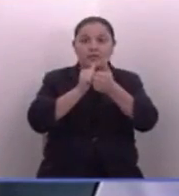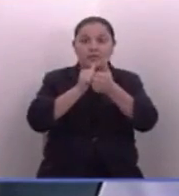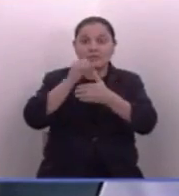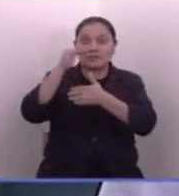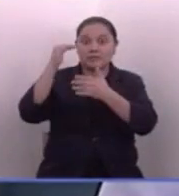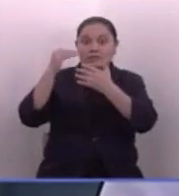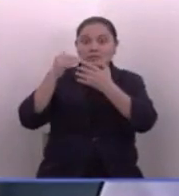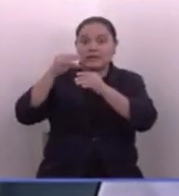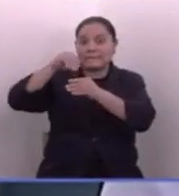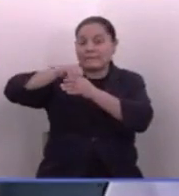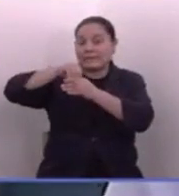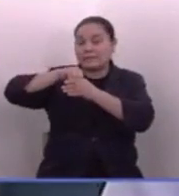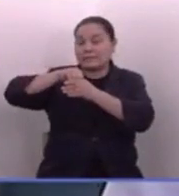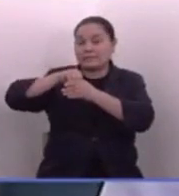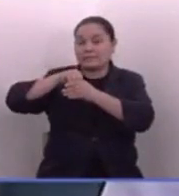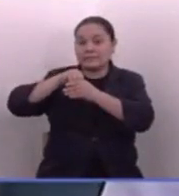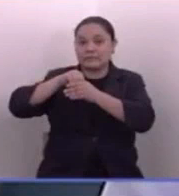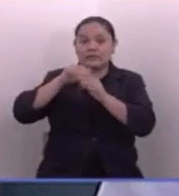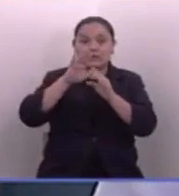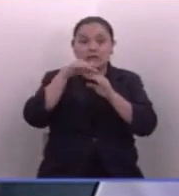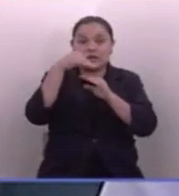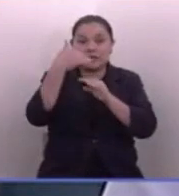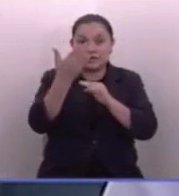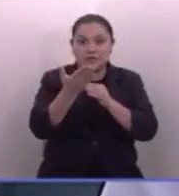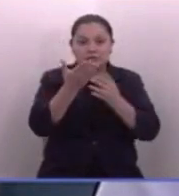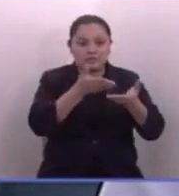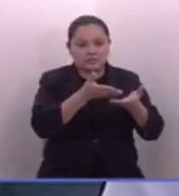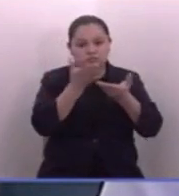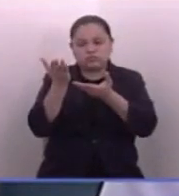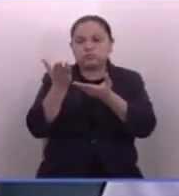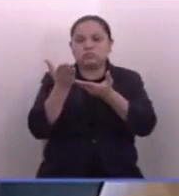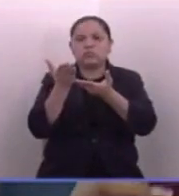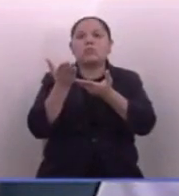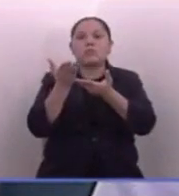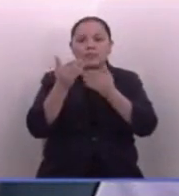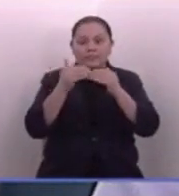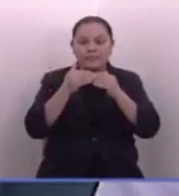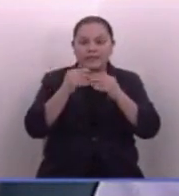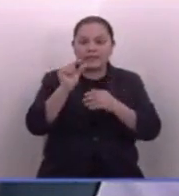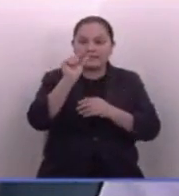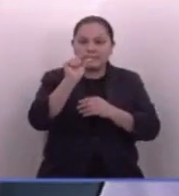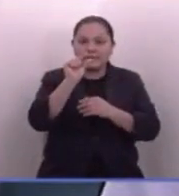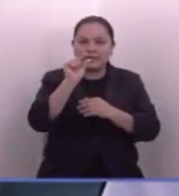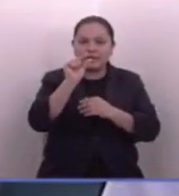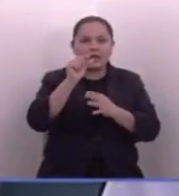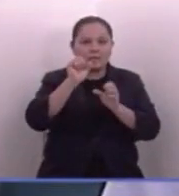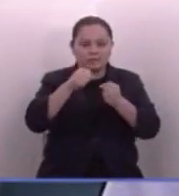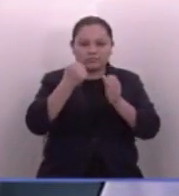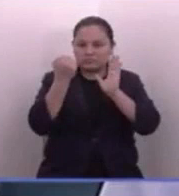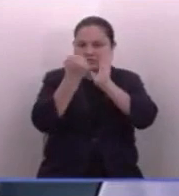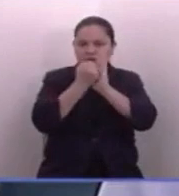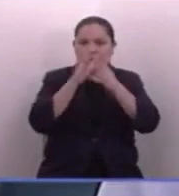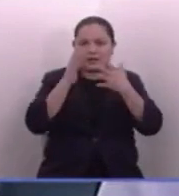en este país. Y se convirtieron en proveedoras de semillas certificadas para el gobierno.